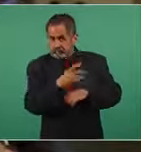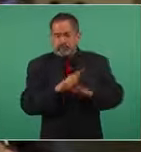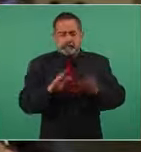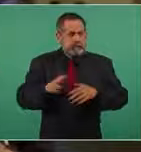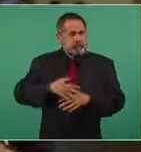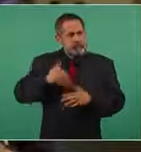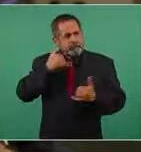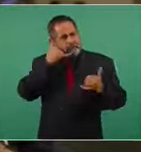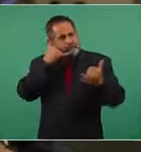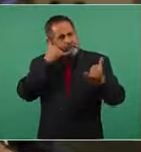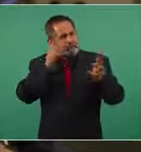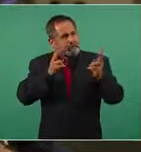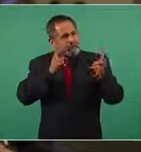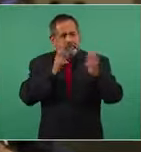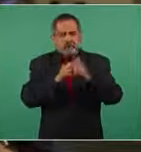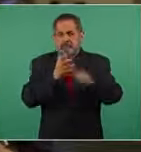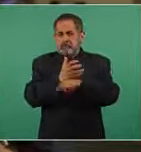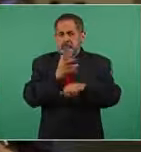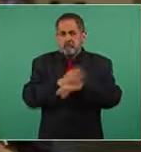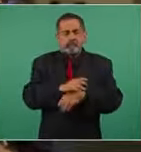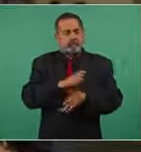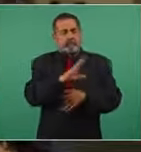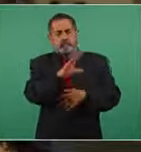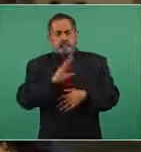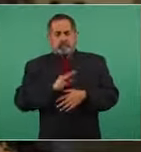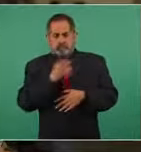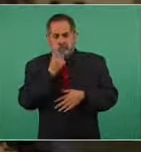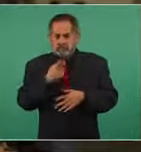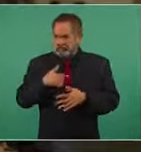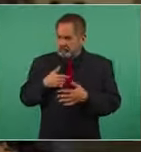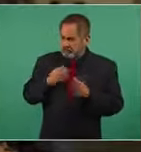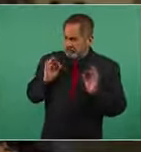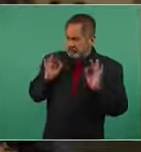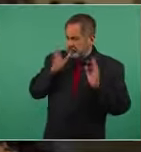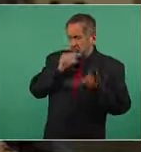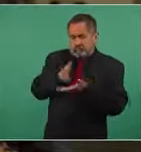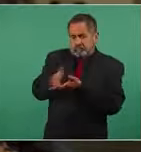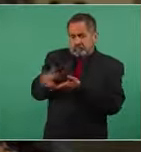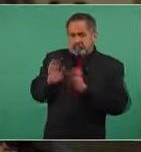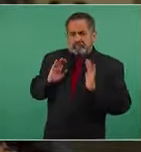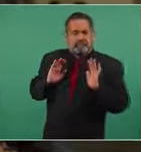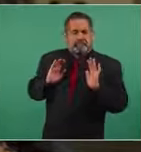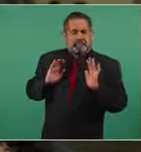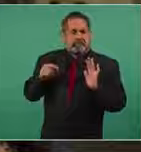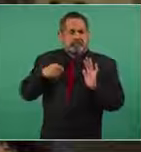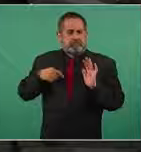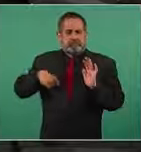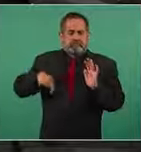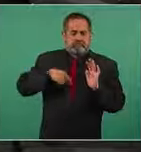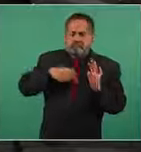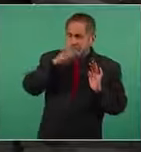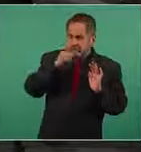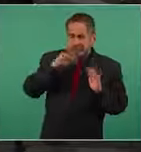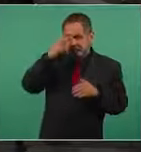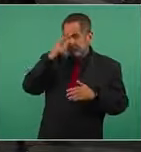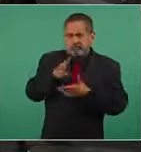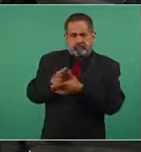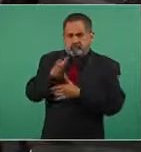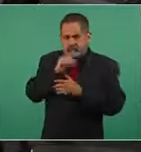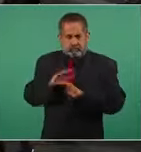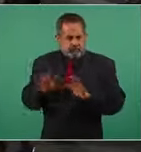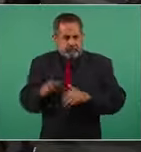hablando con gente de Estados Unidos y me decían que ellos no tenían injerencia en la situación de México.